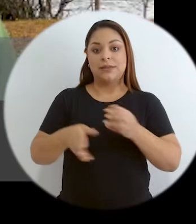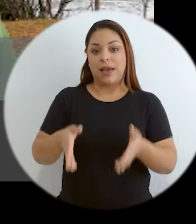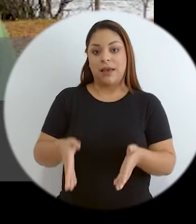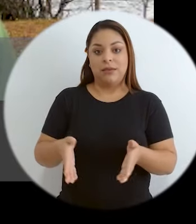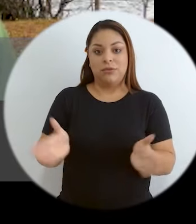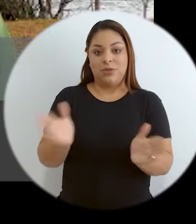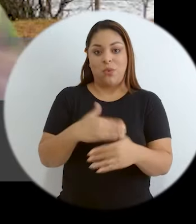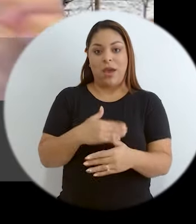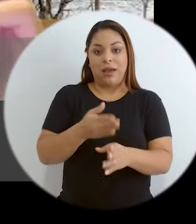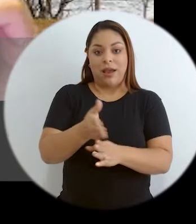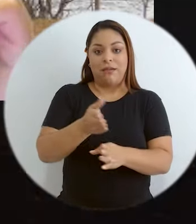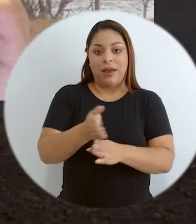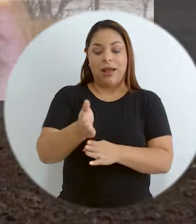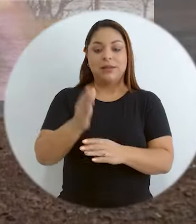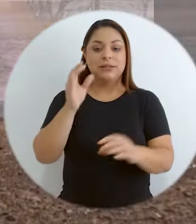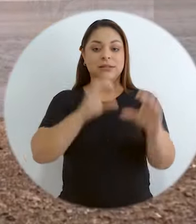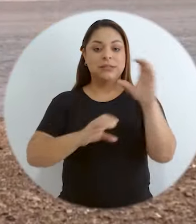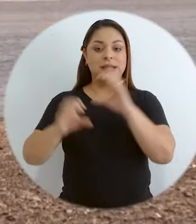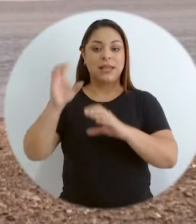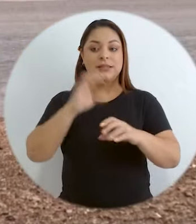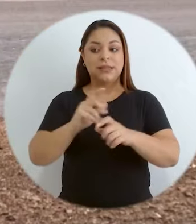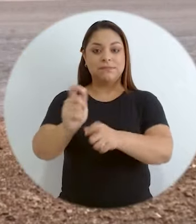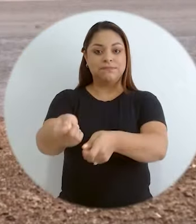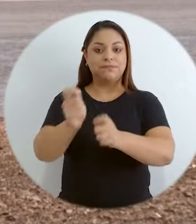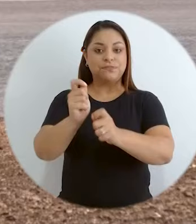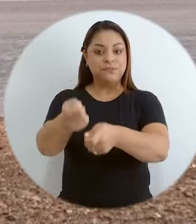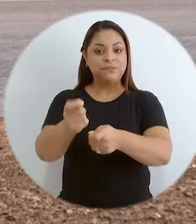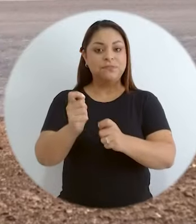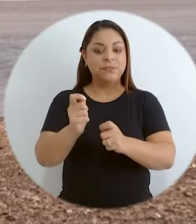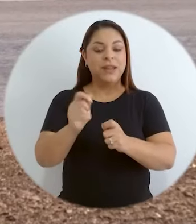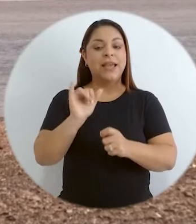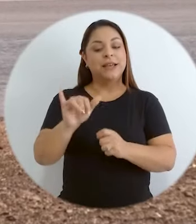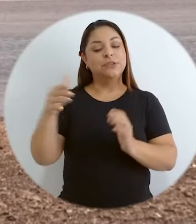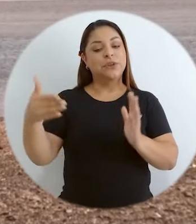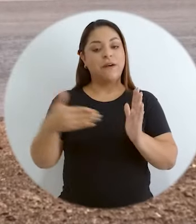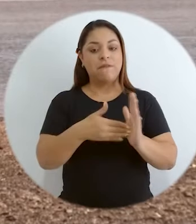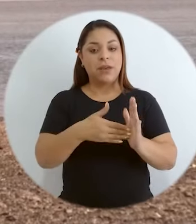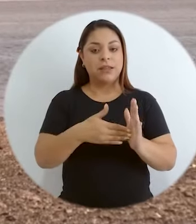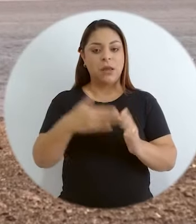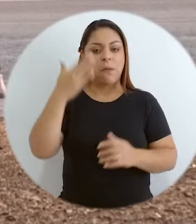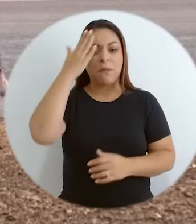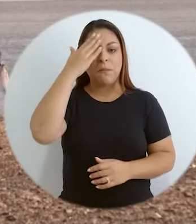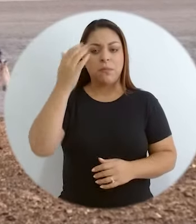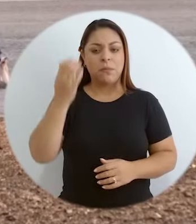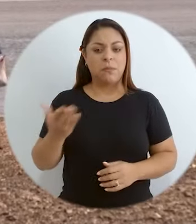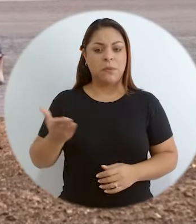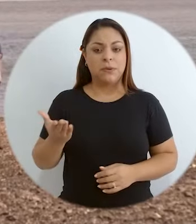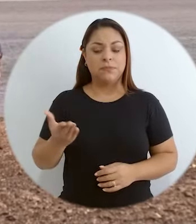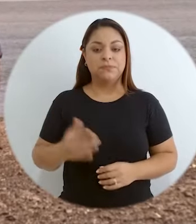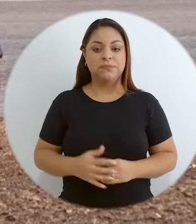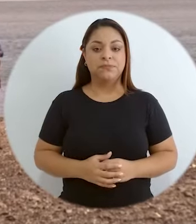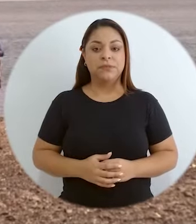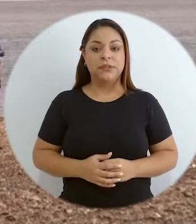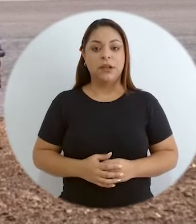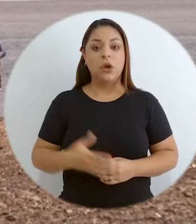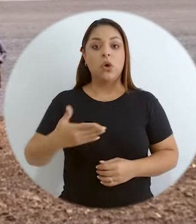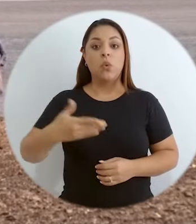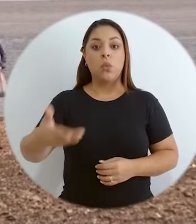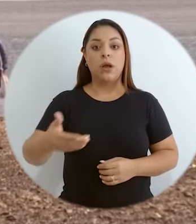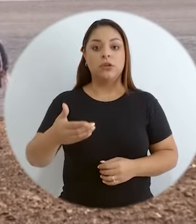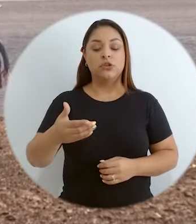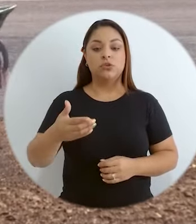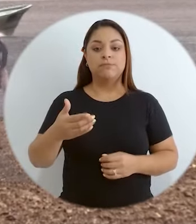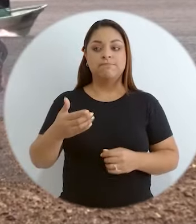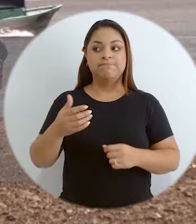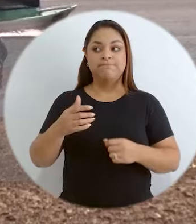tenemos carreras en ciencias pesqueras y esto repercute a la hora de, digamos,